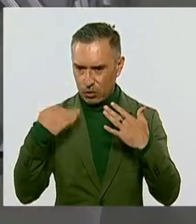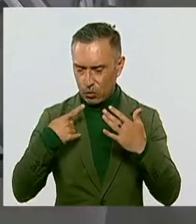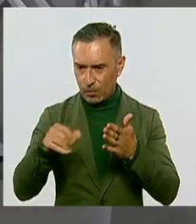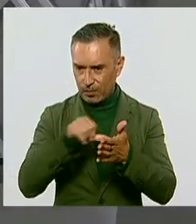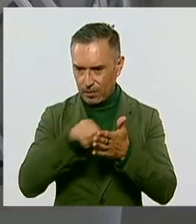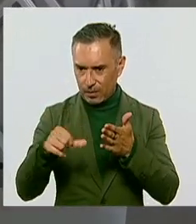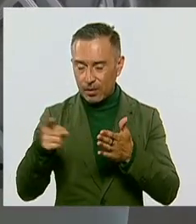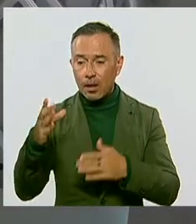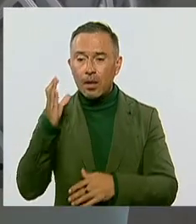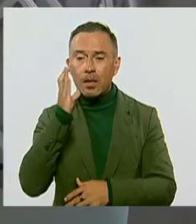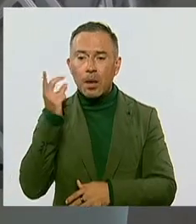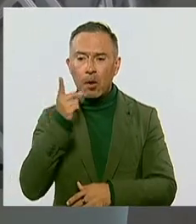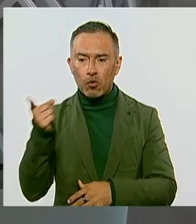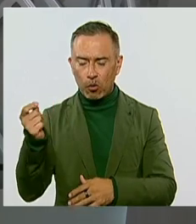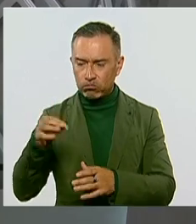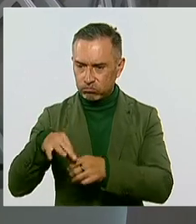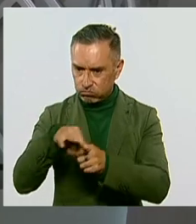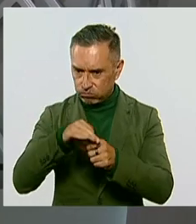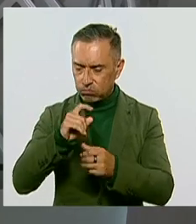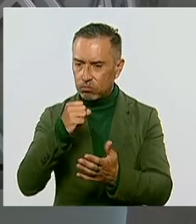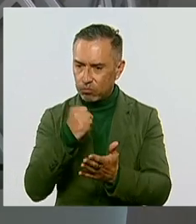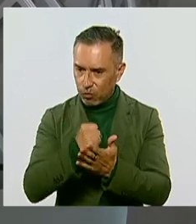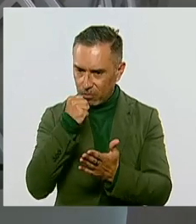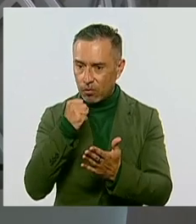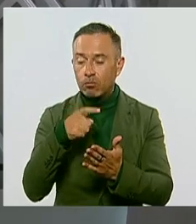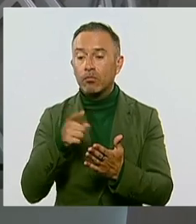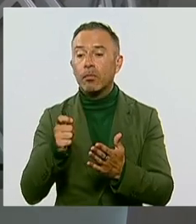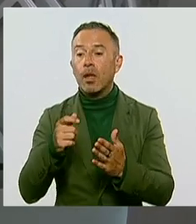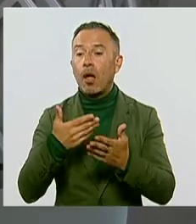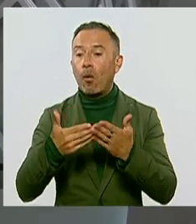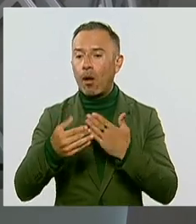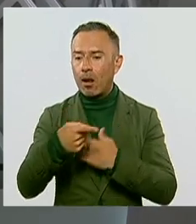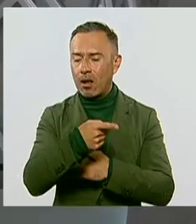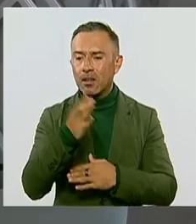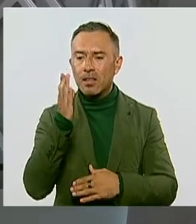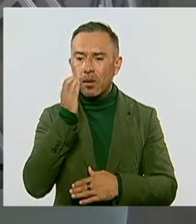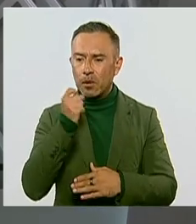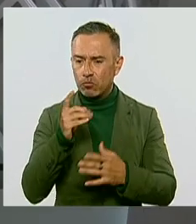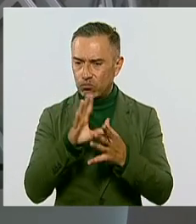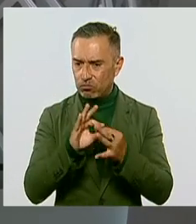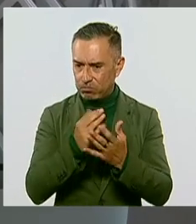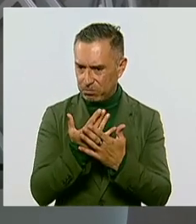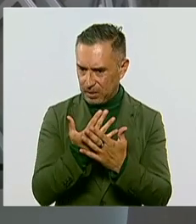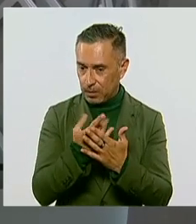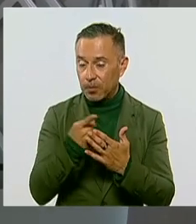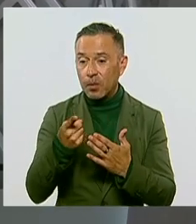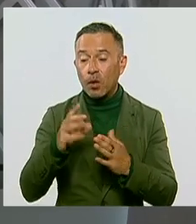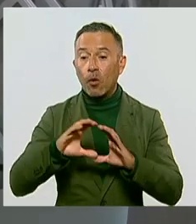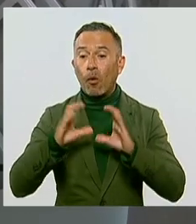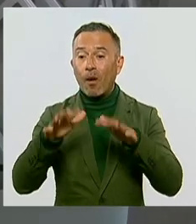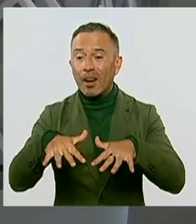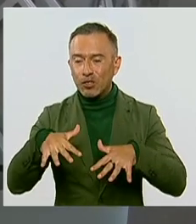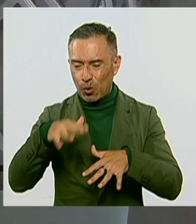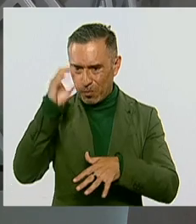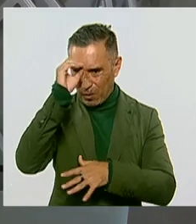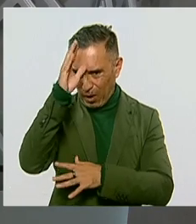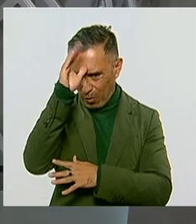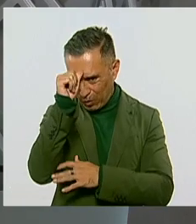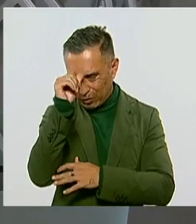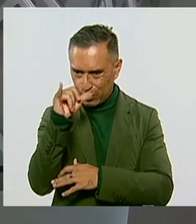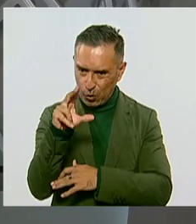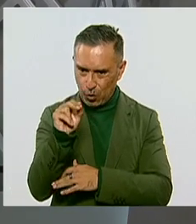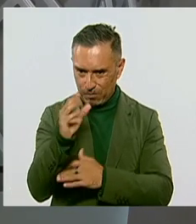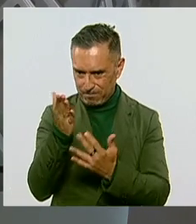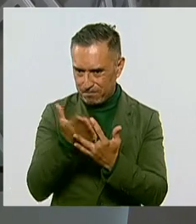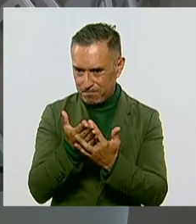Diputados ya la aprobó y está pendiente en el Senado de la República. Hay opiniones divididas en el Congreso al respecto. ¿Y usted qué